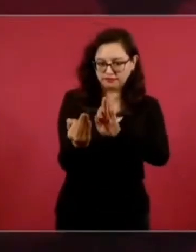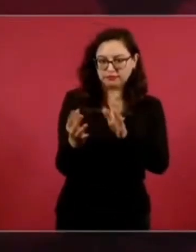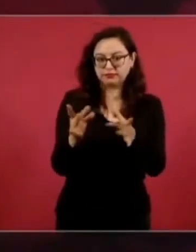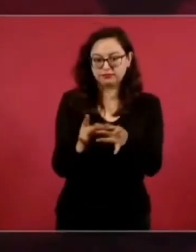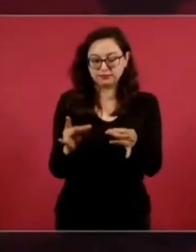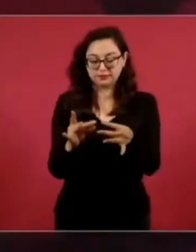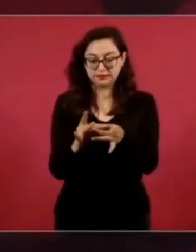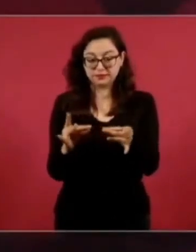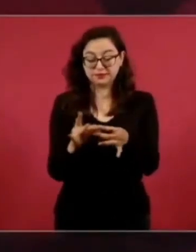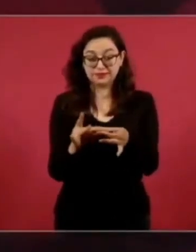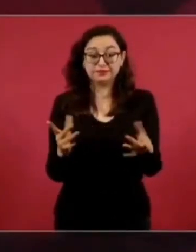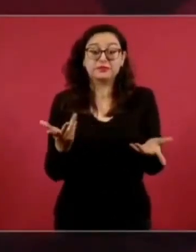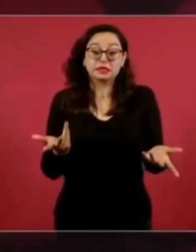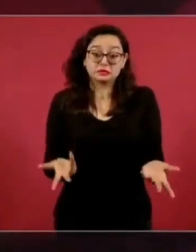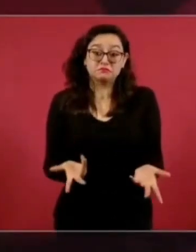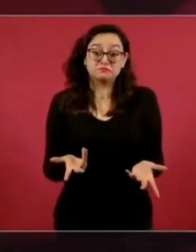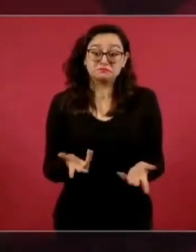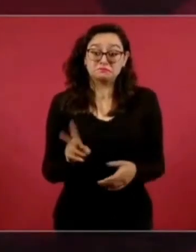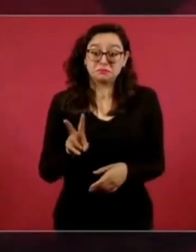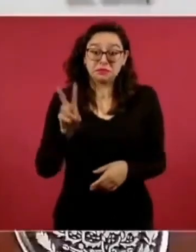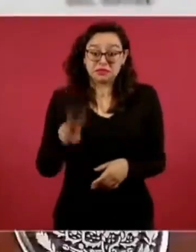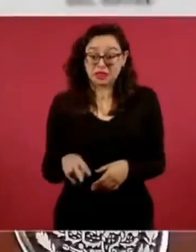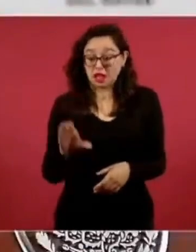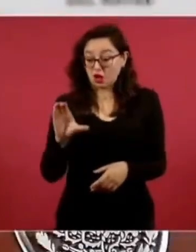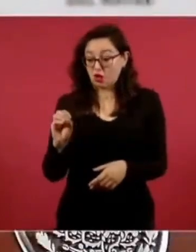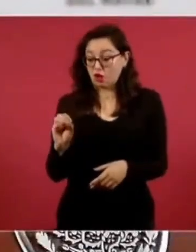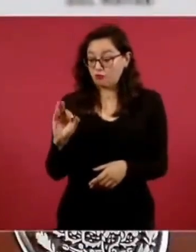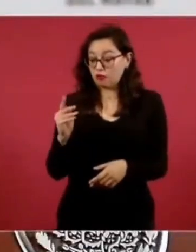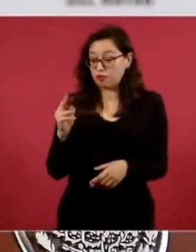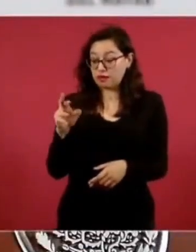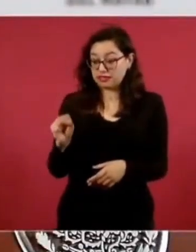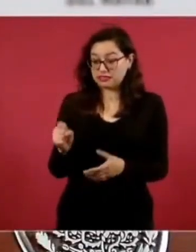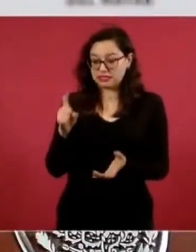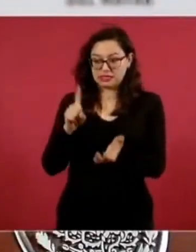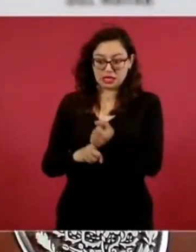casos, eso también.